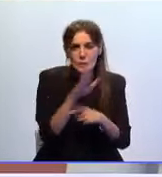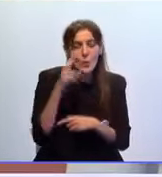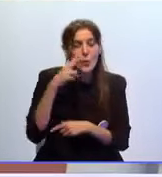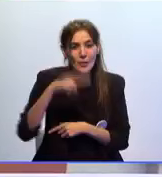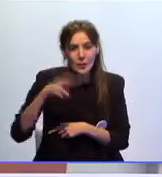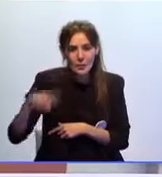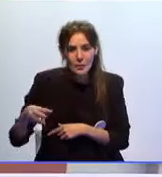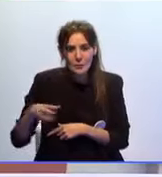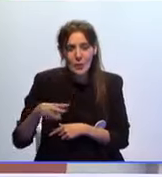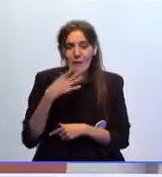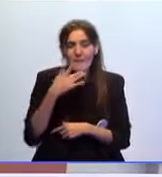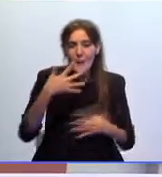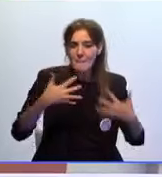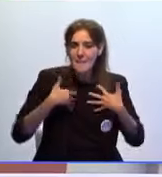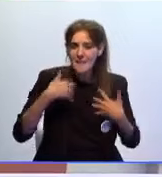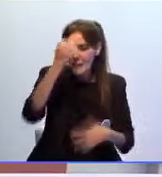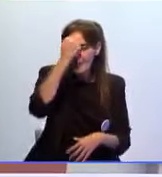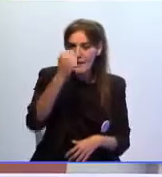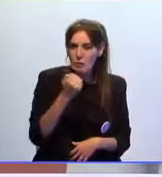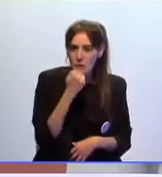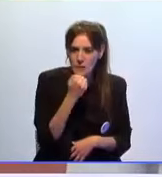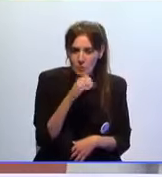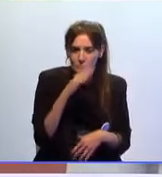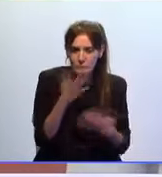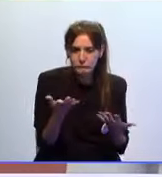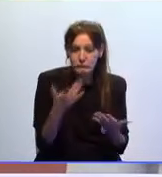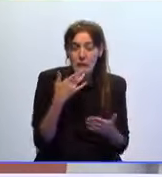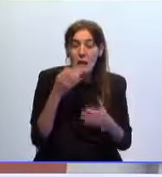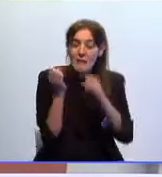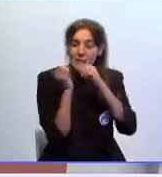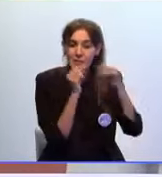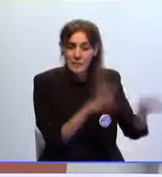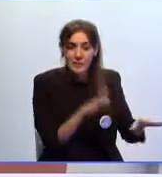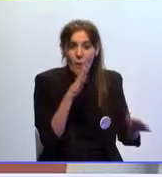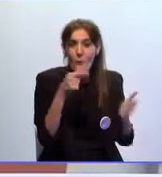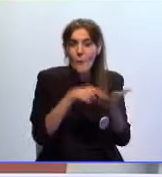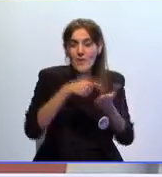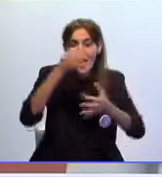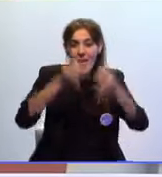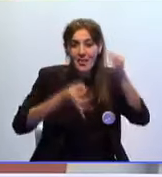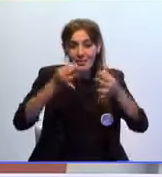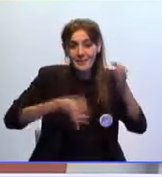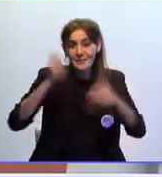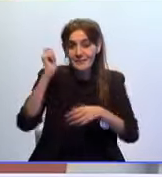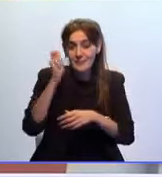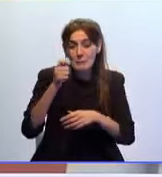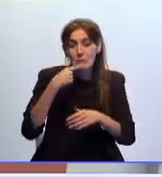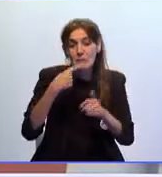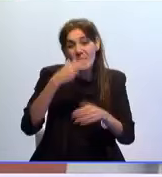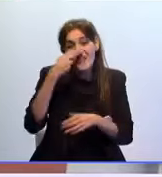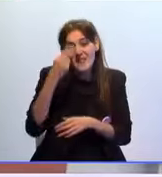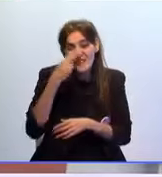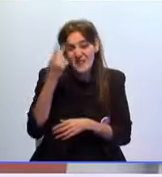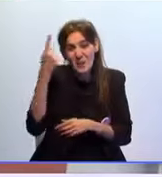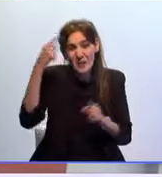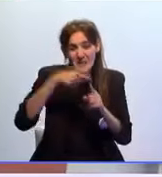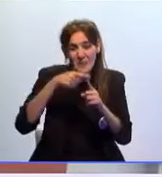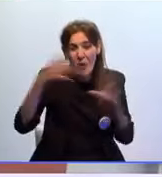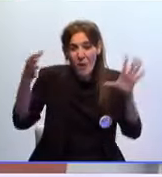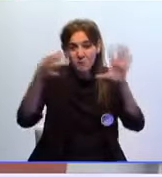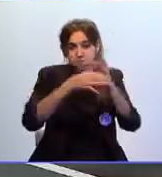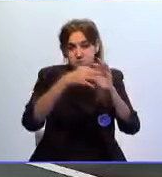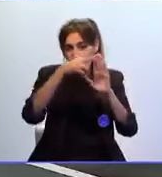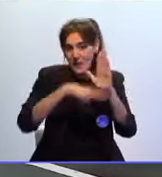víctima del terrorismo La desestimación obedece a que para el tribunal su interés subjetivo no encaja con la